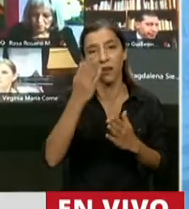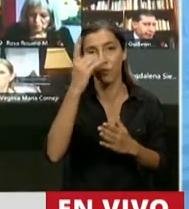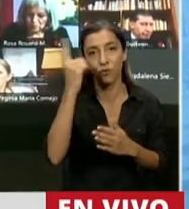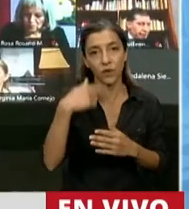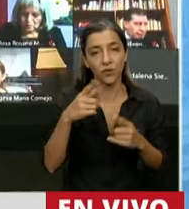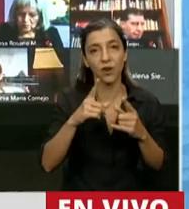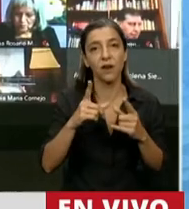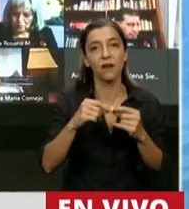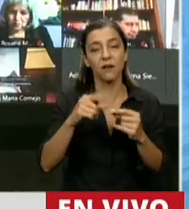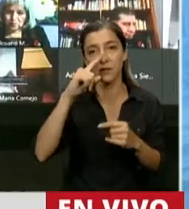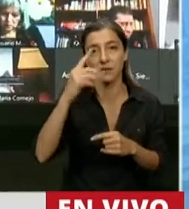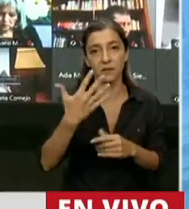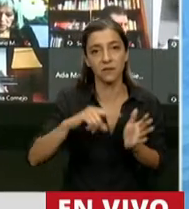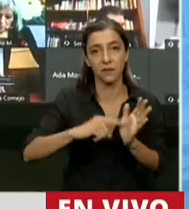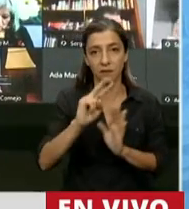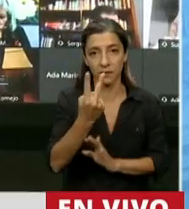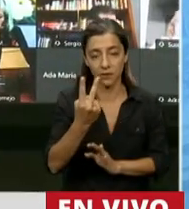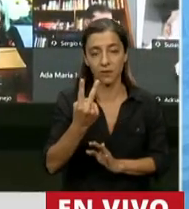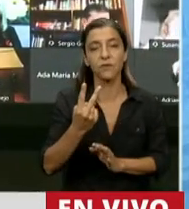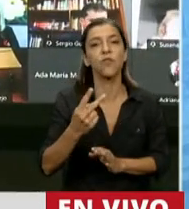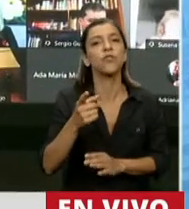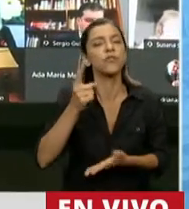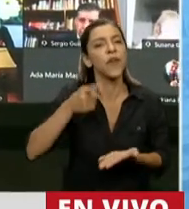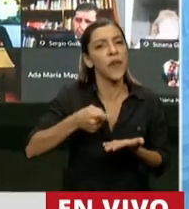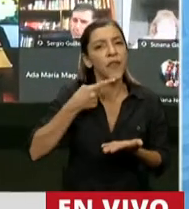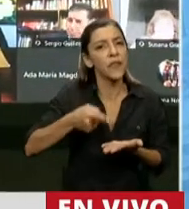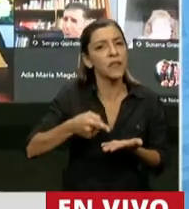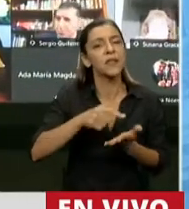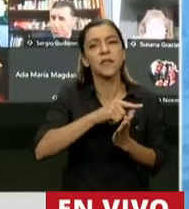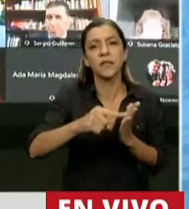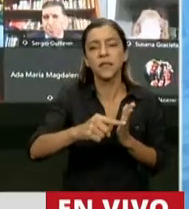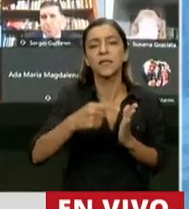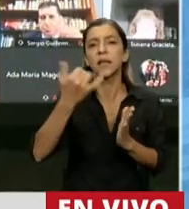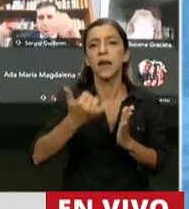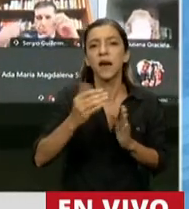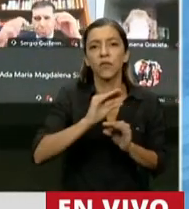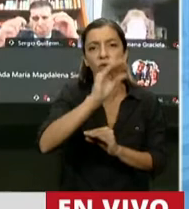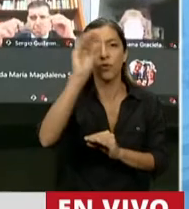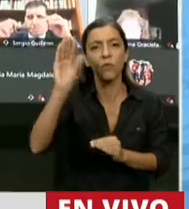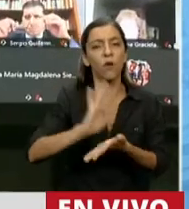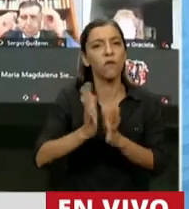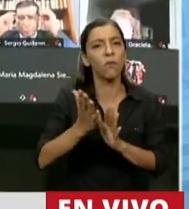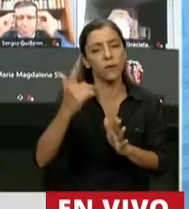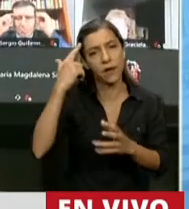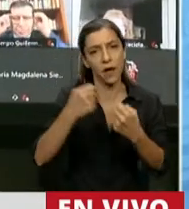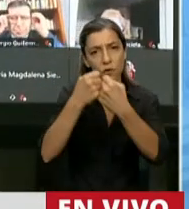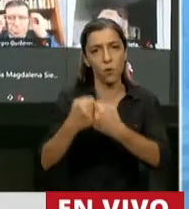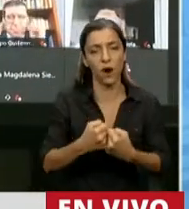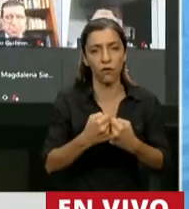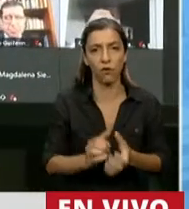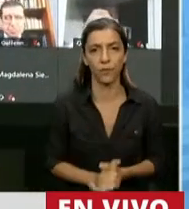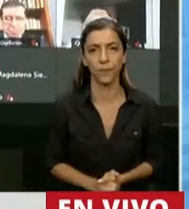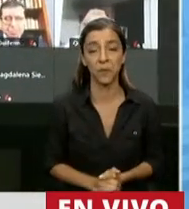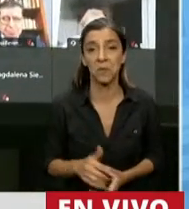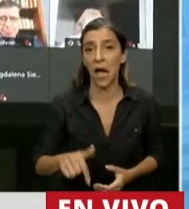inciso 2 de la Constitución Nacional, define a la coparticipación como un convenio. Acá no se trata